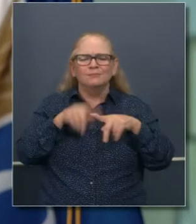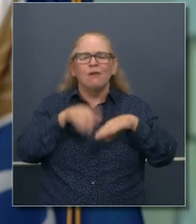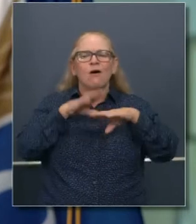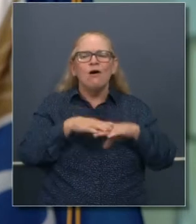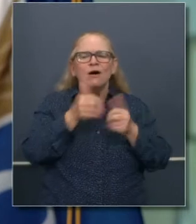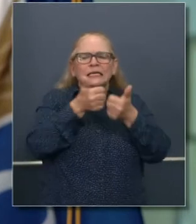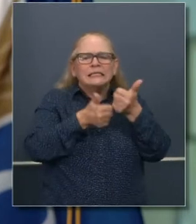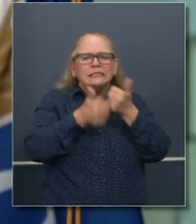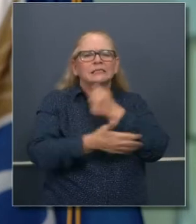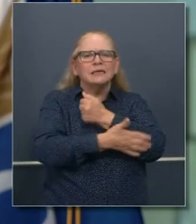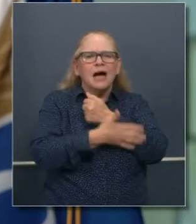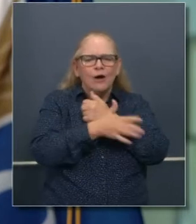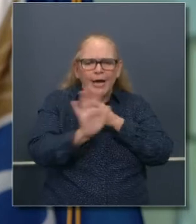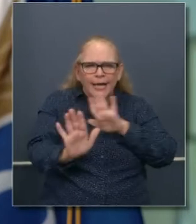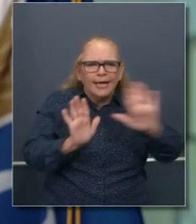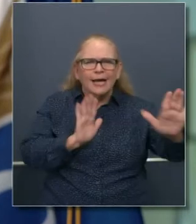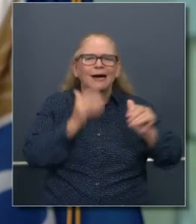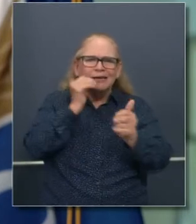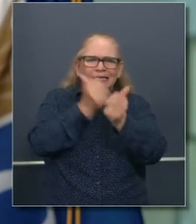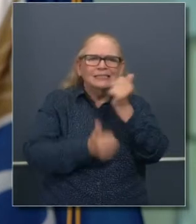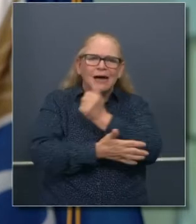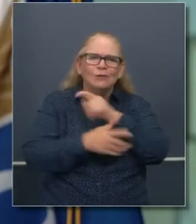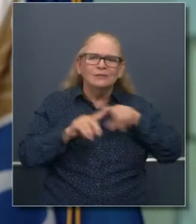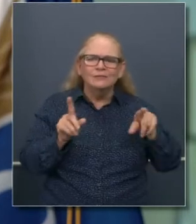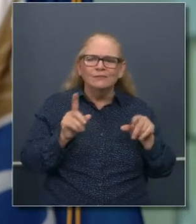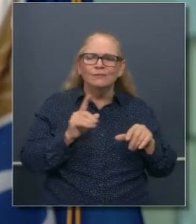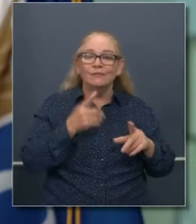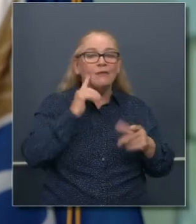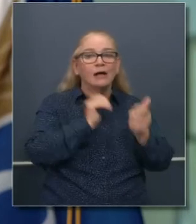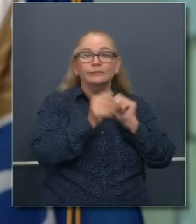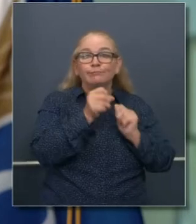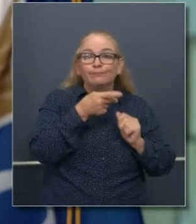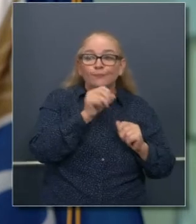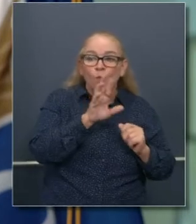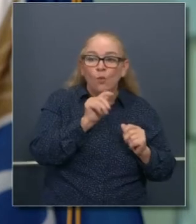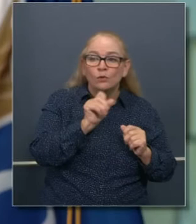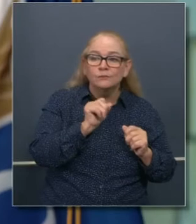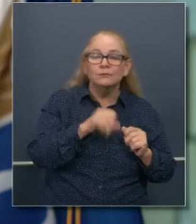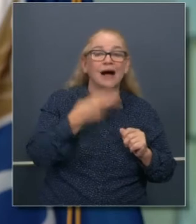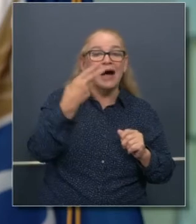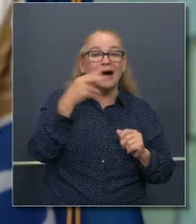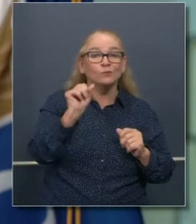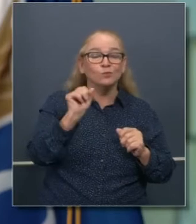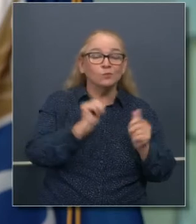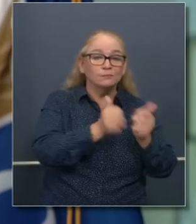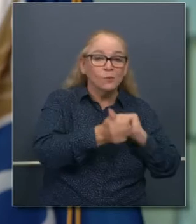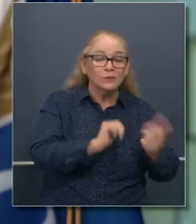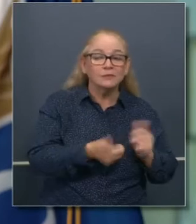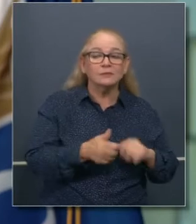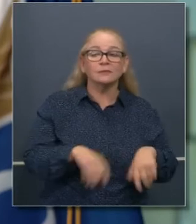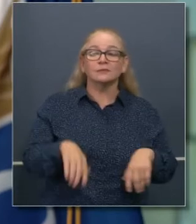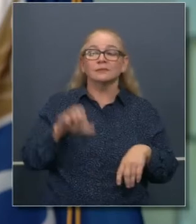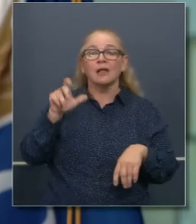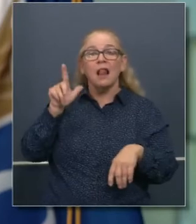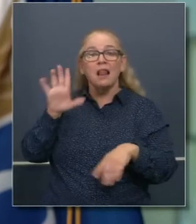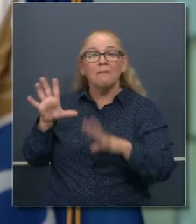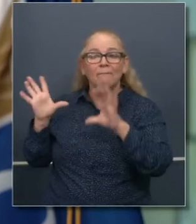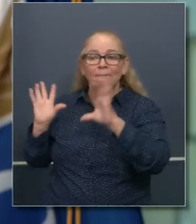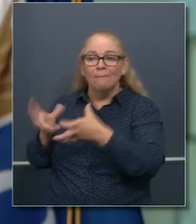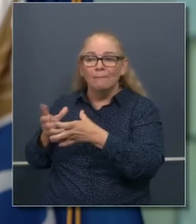proclamando. Recientemente también estamos presentando las reglas en cuanto a deportes,